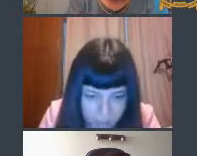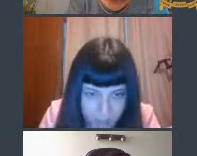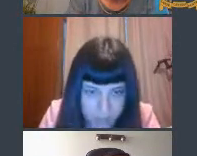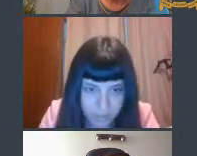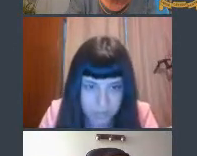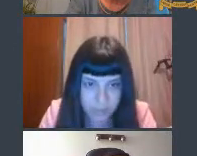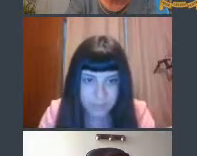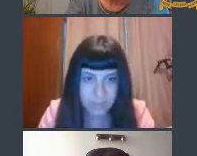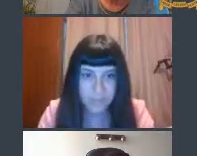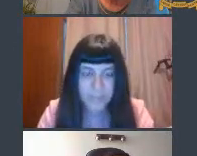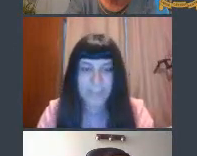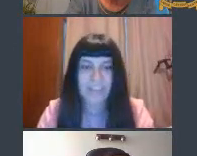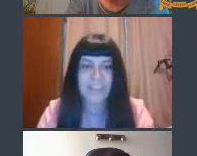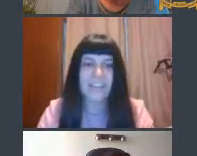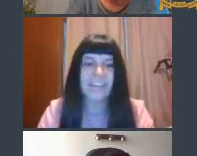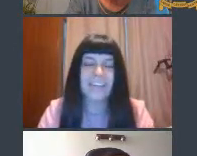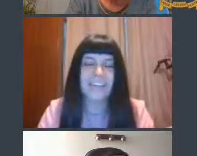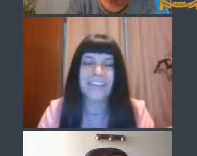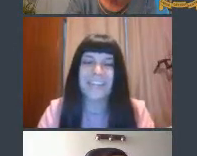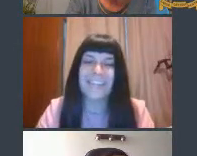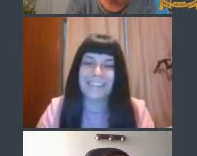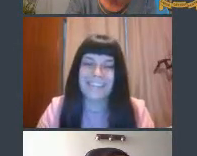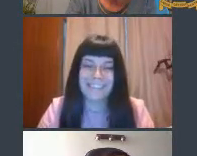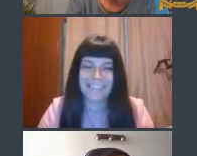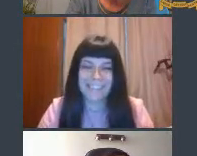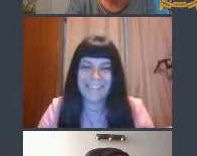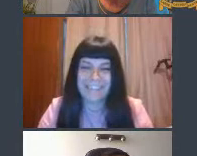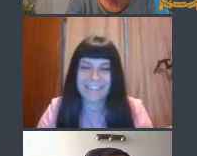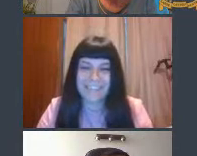va en camino. Pero bueno, voy a comenzar,